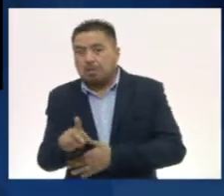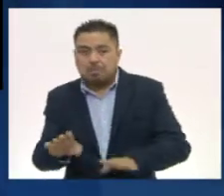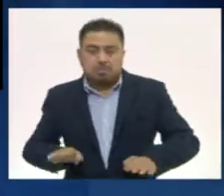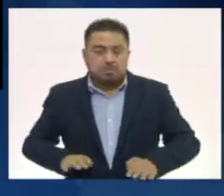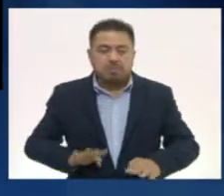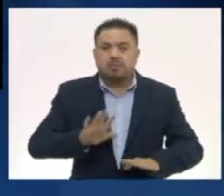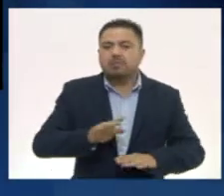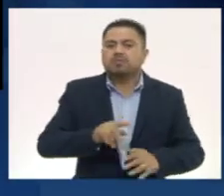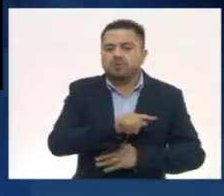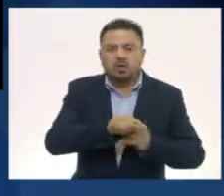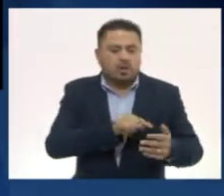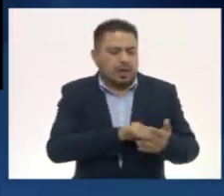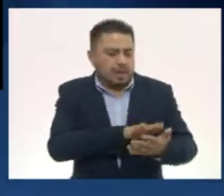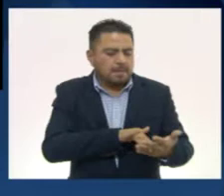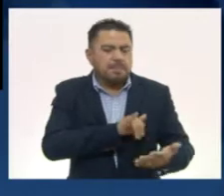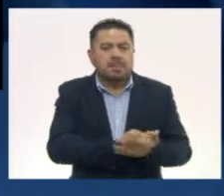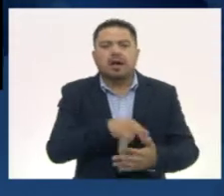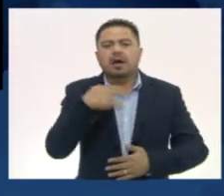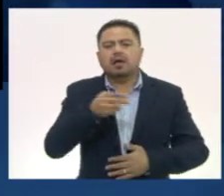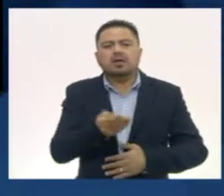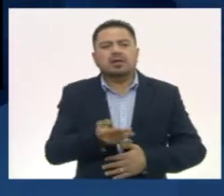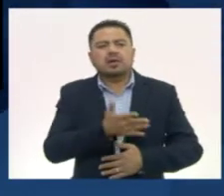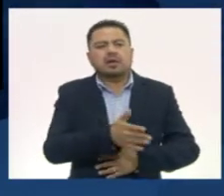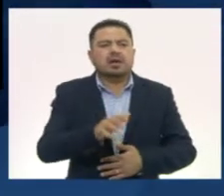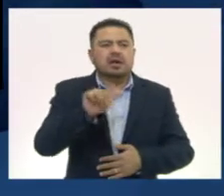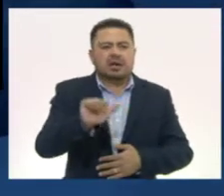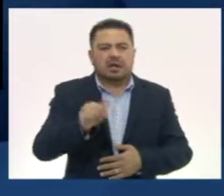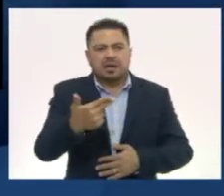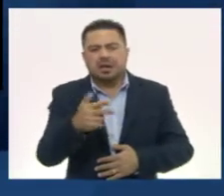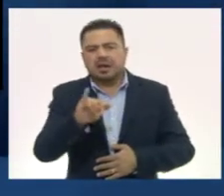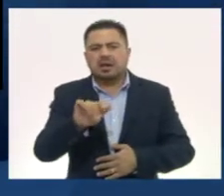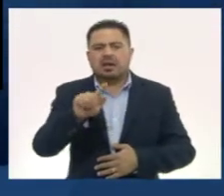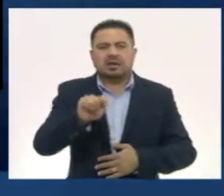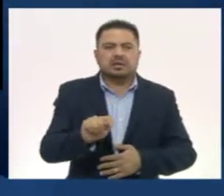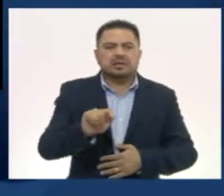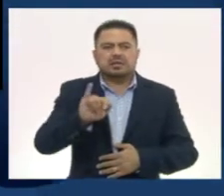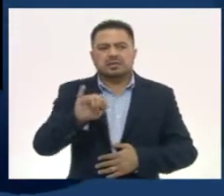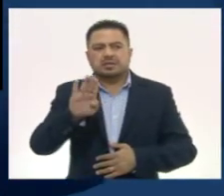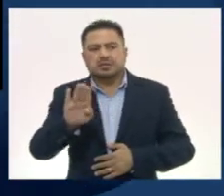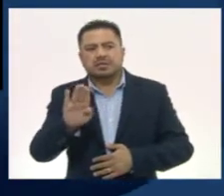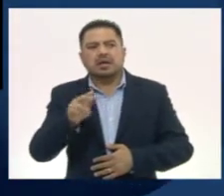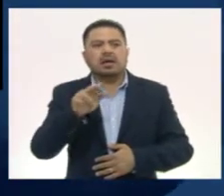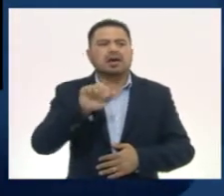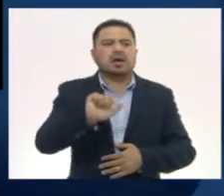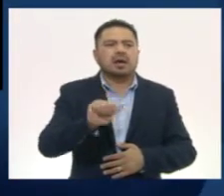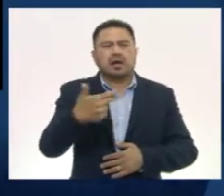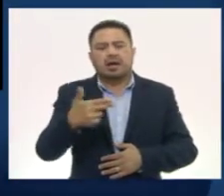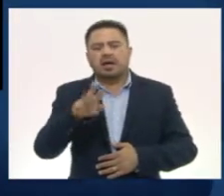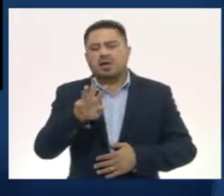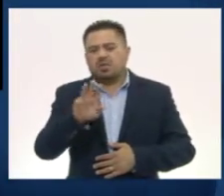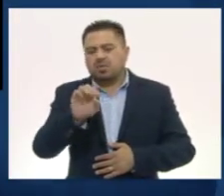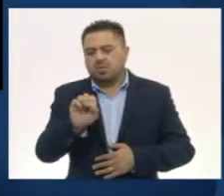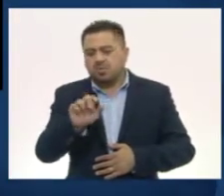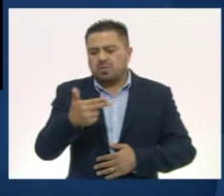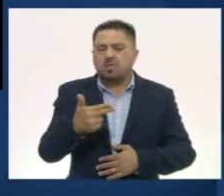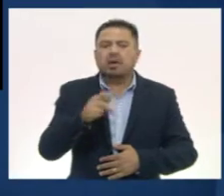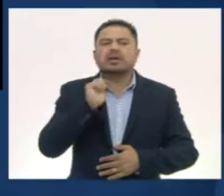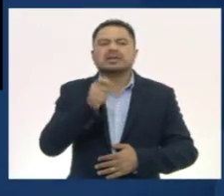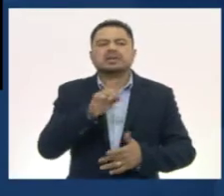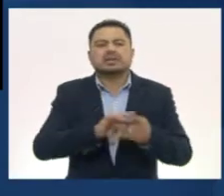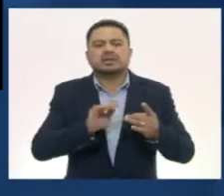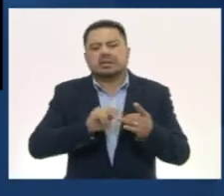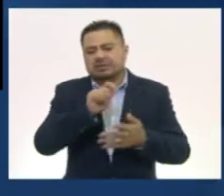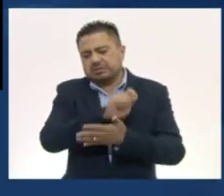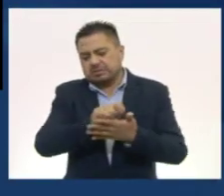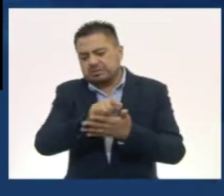En el área maya se les llamaba ah tzib y ah uoch, términos que significan escriba y